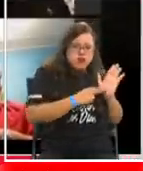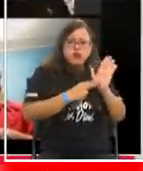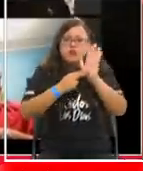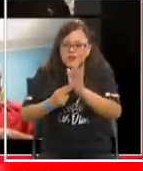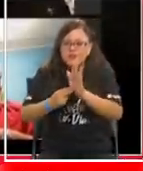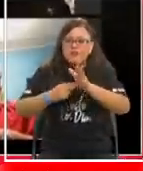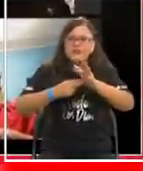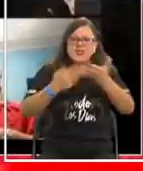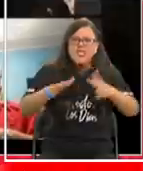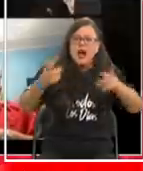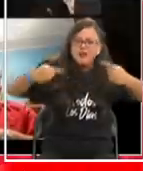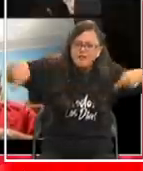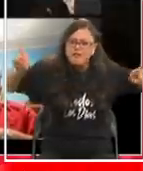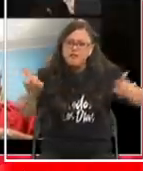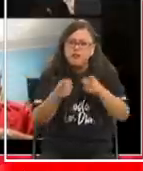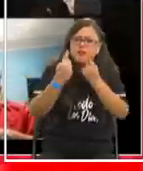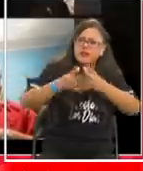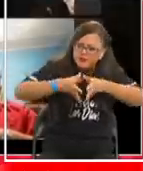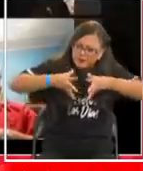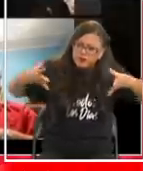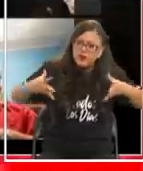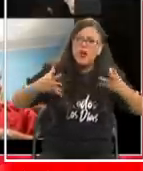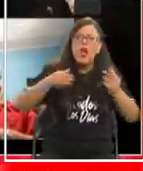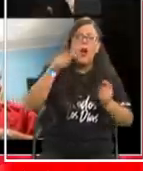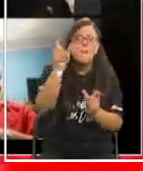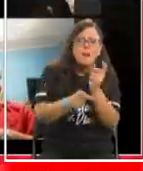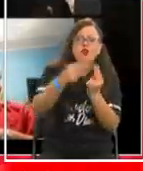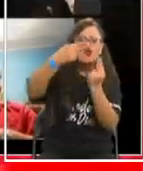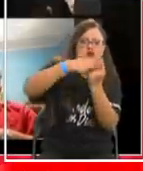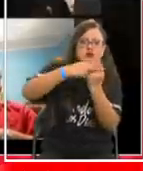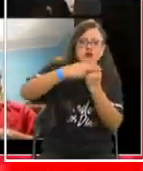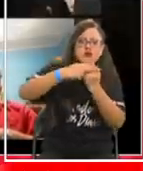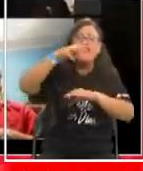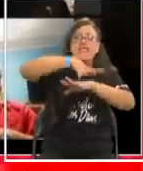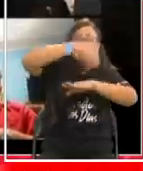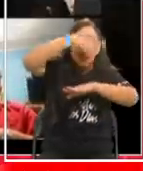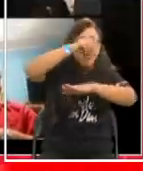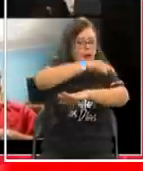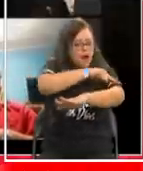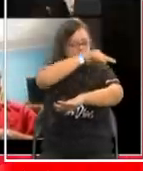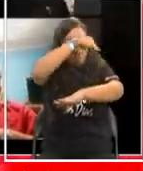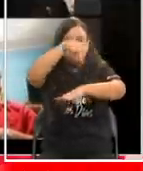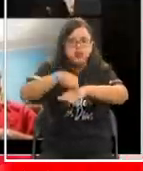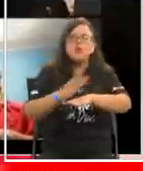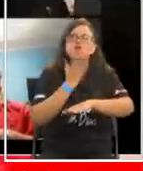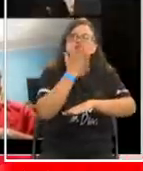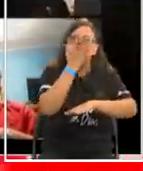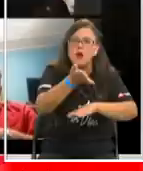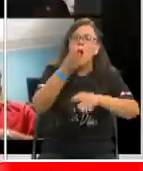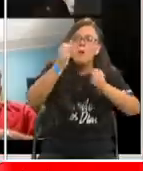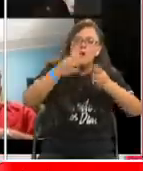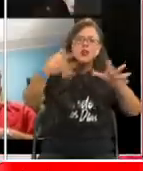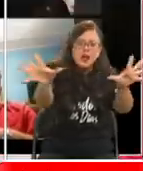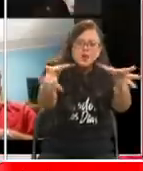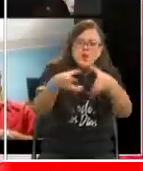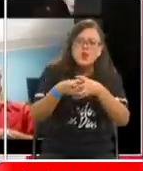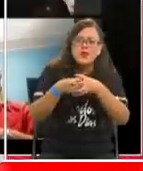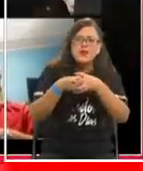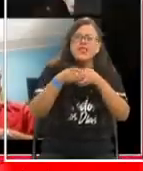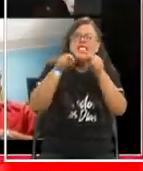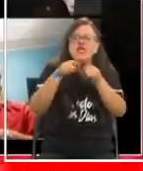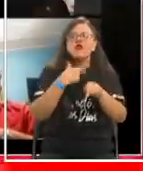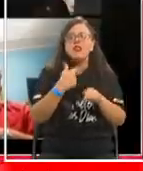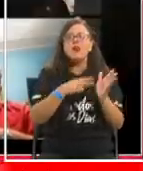donde haya músicos de la Teletón desde Arica a Punta Arena y podamos hacer una gran sonora y eso es lo que